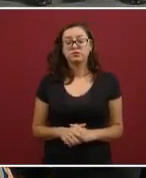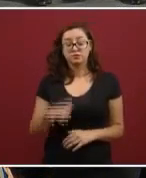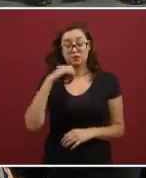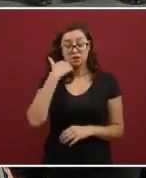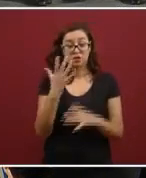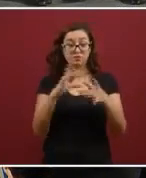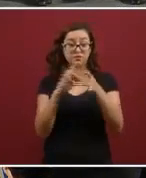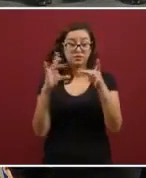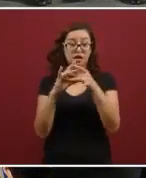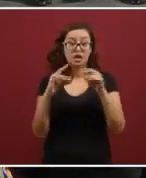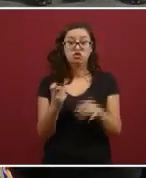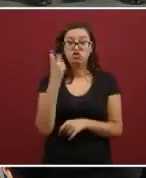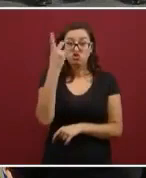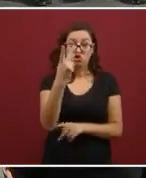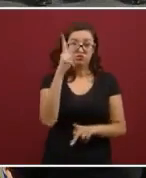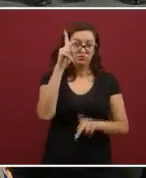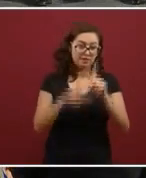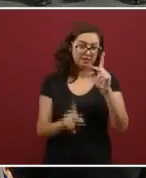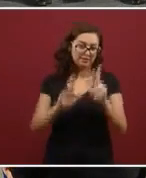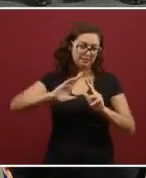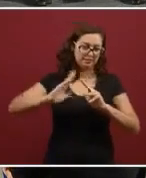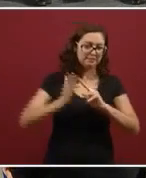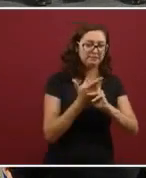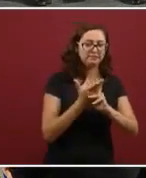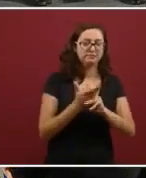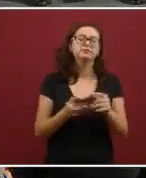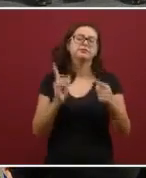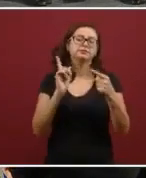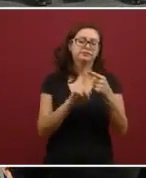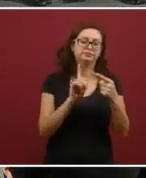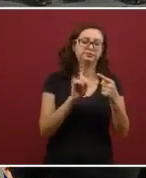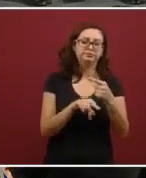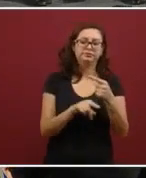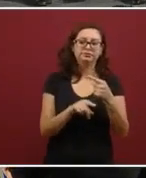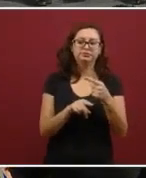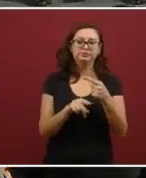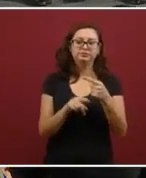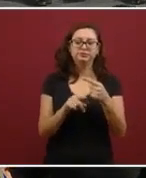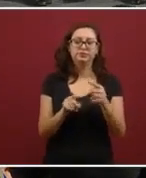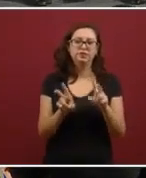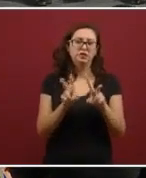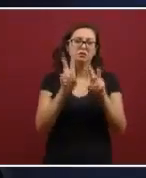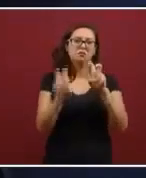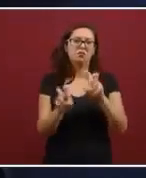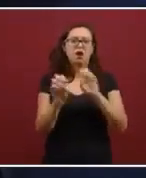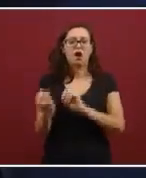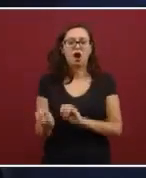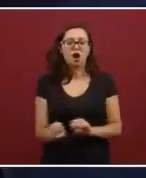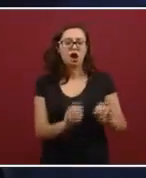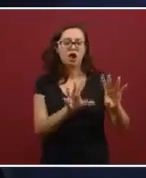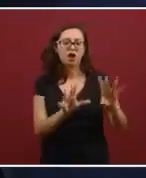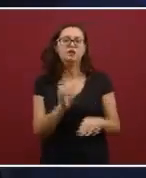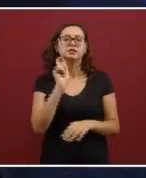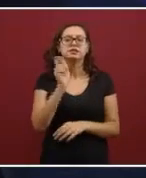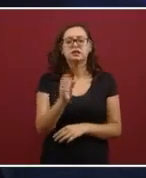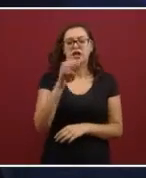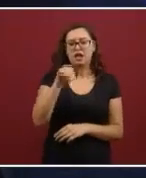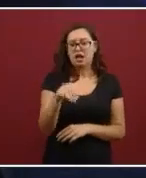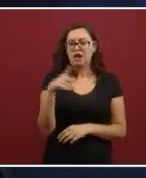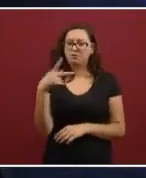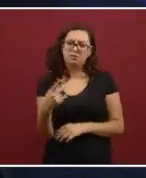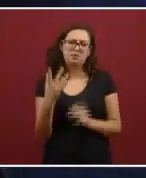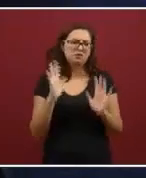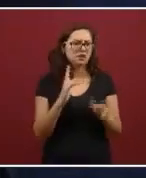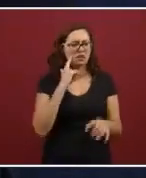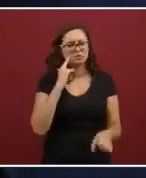dos bloques. El primer bloque es los bienes que se llaman de abandono o que el Ministerio Público tiene bien declarados